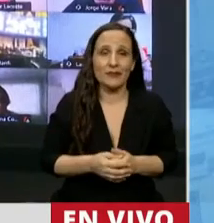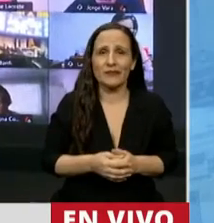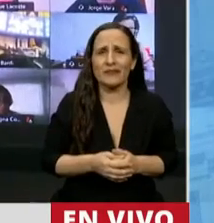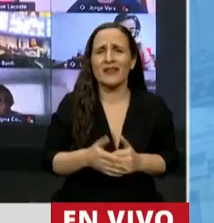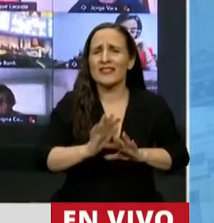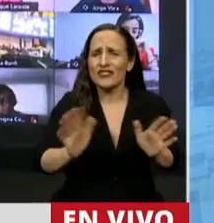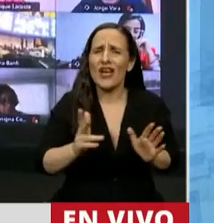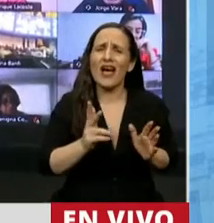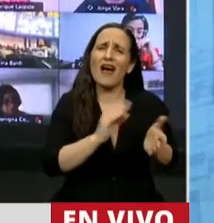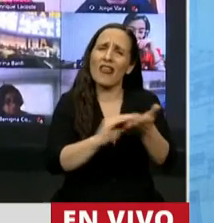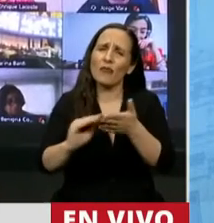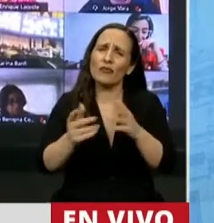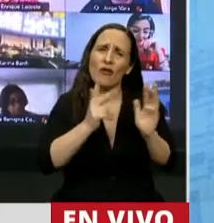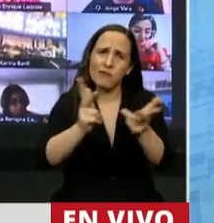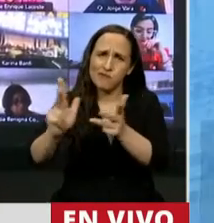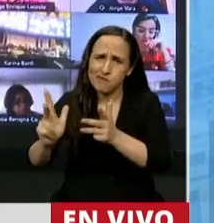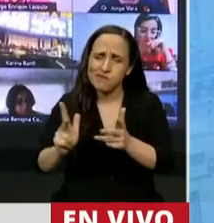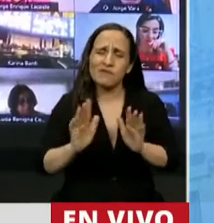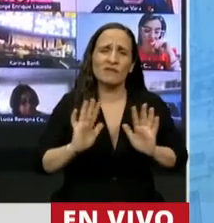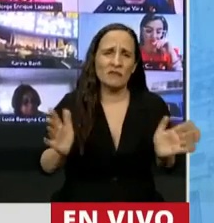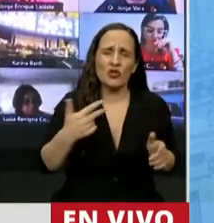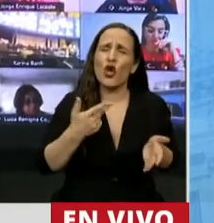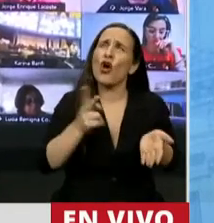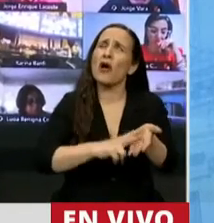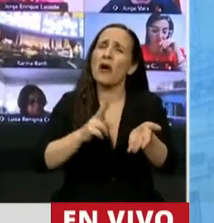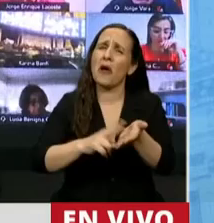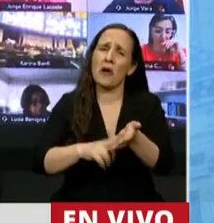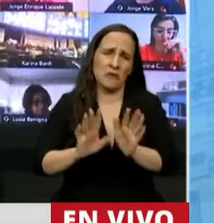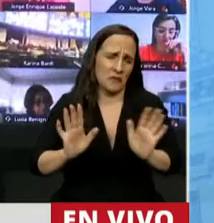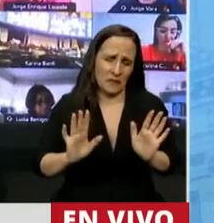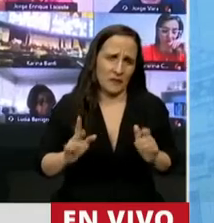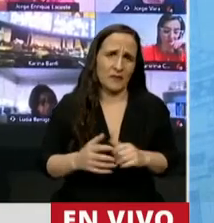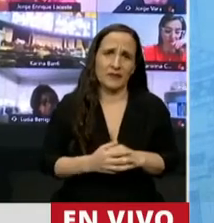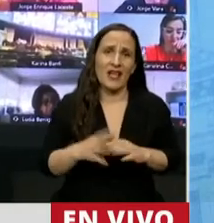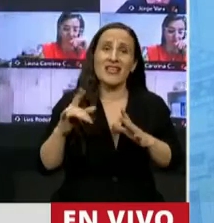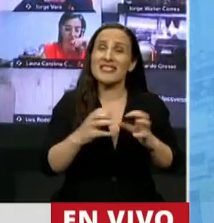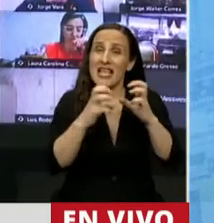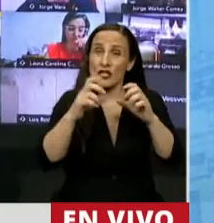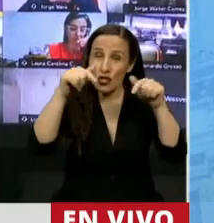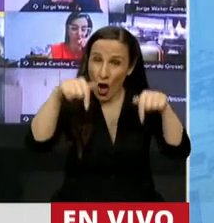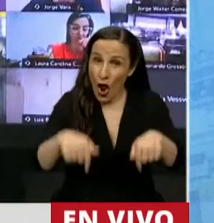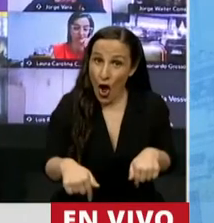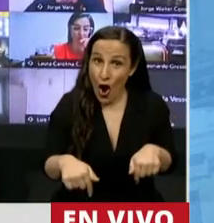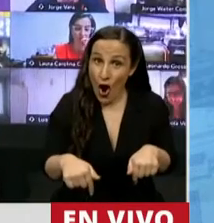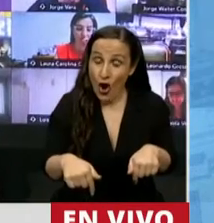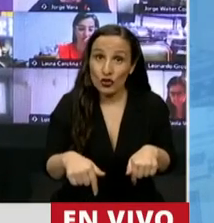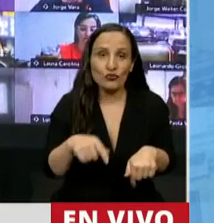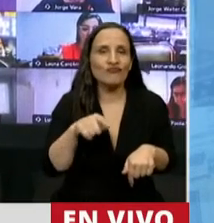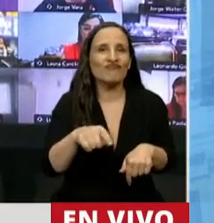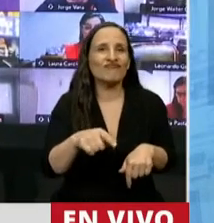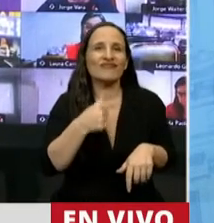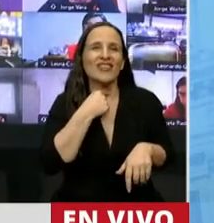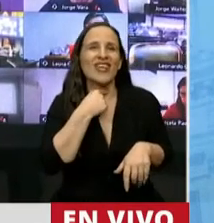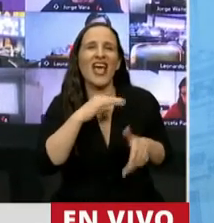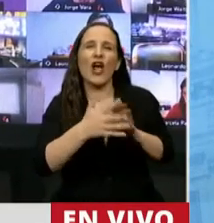dijeron varios, pero yo no voy a dejar de reiterarlo. La sesión de hoy en la que se pretende asaltar a la Ciudad